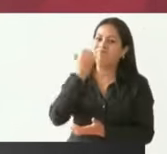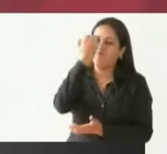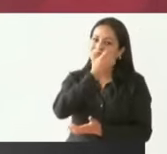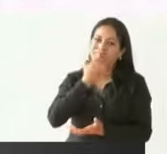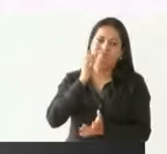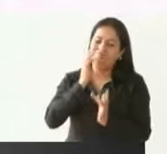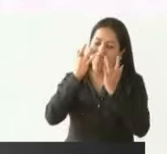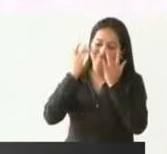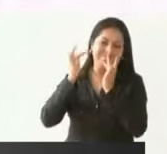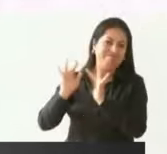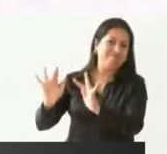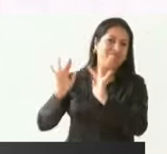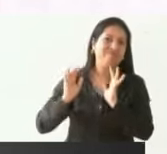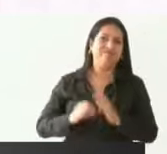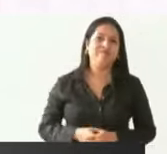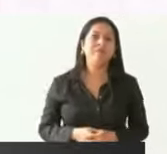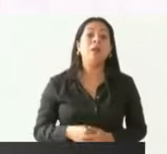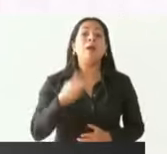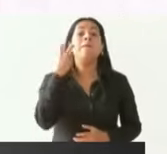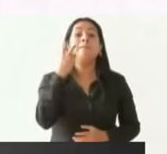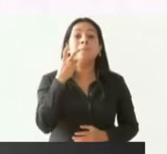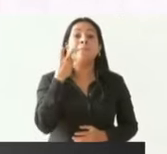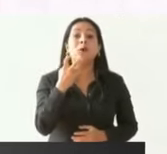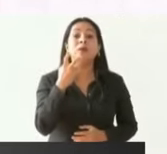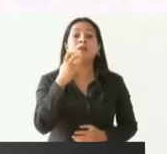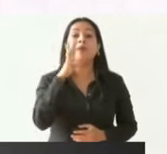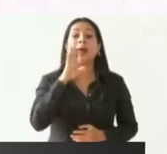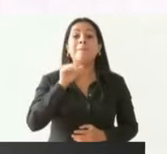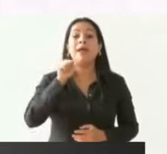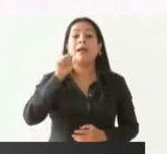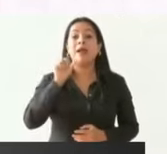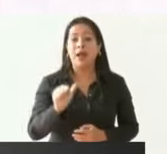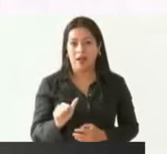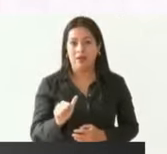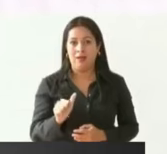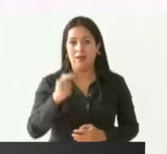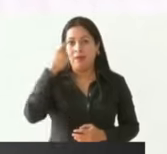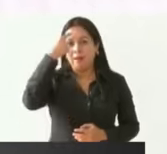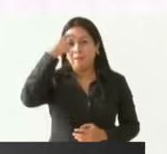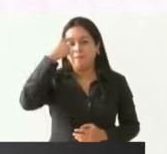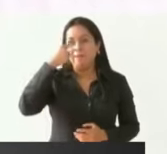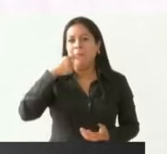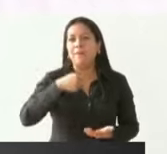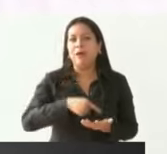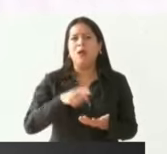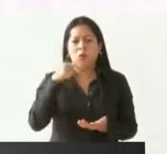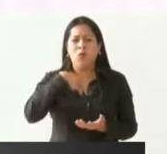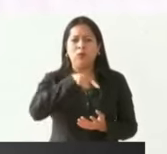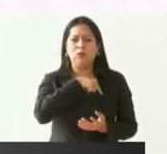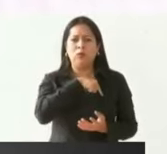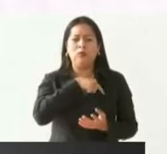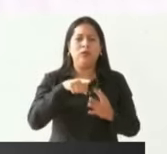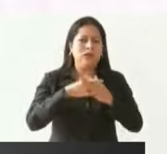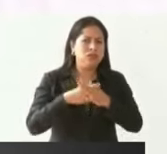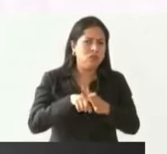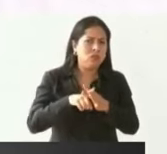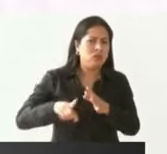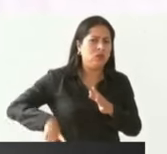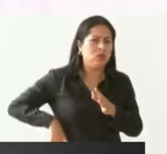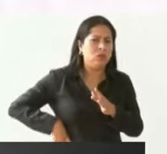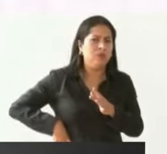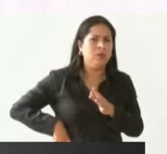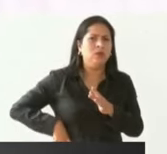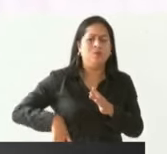abandonan la escuela. Por eso la beca. ¿Saben que cuando llegamos abandonaban la